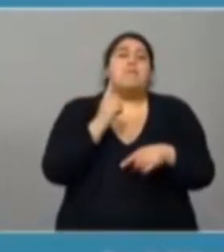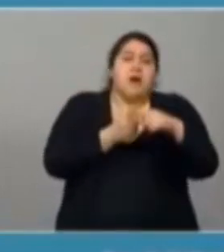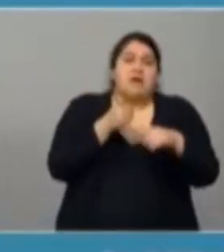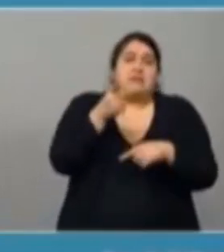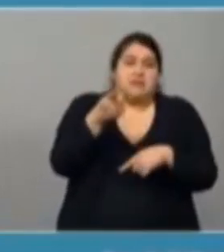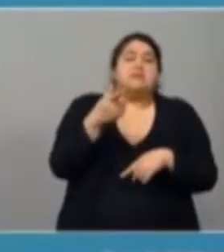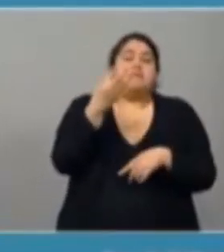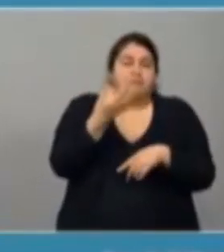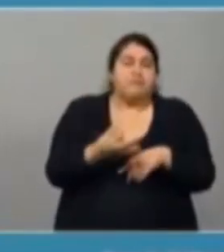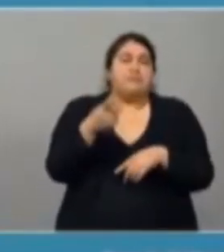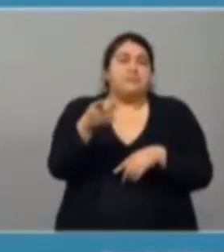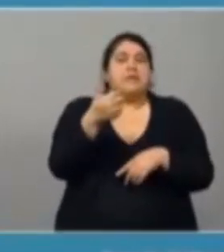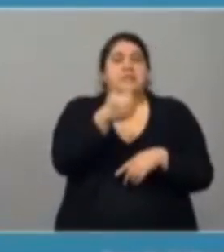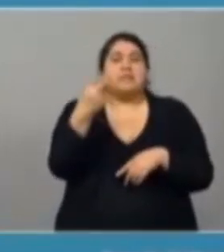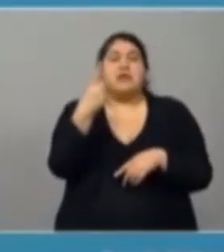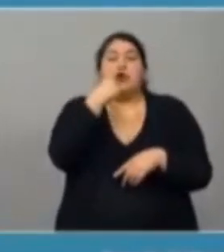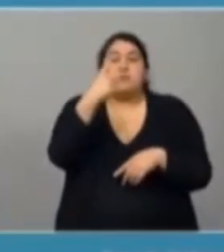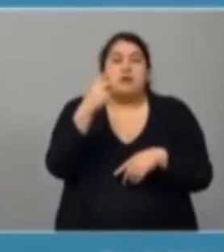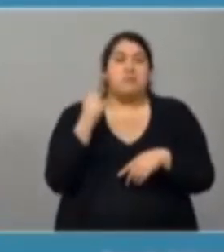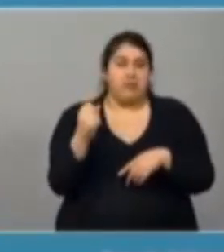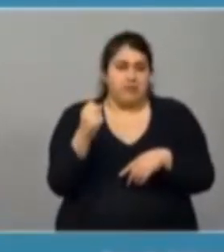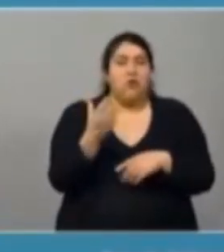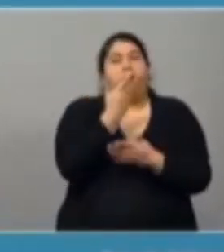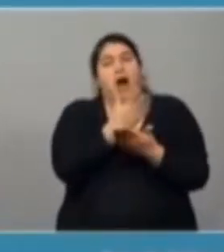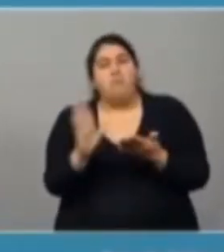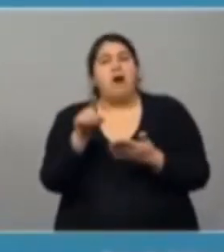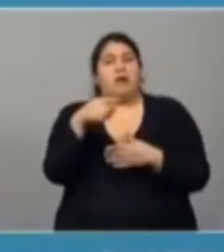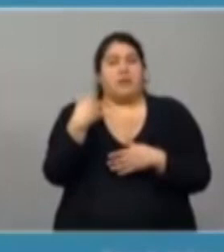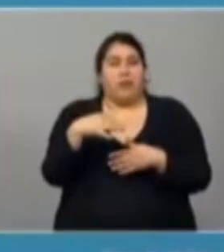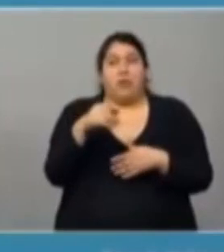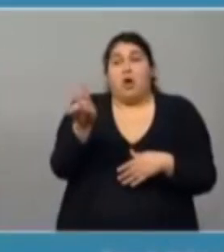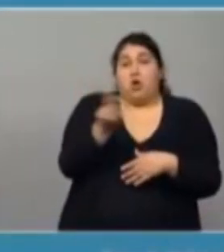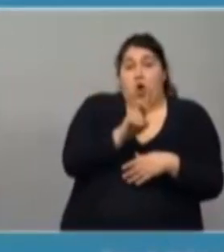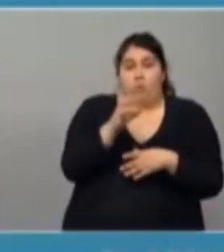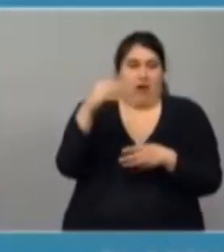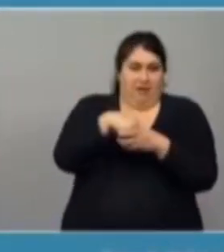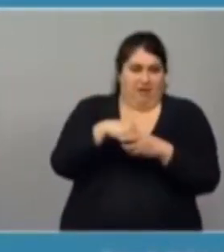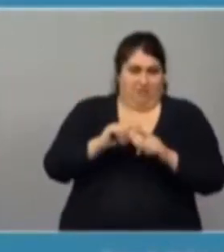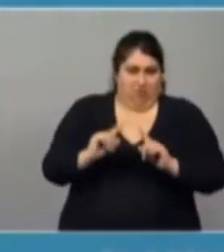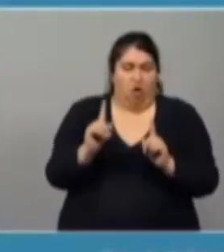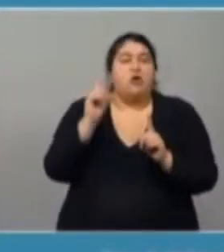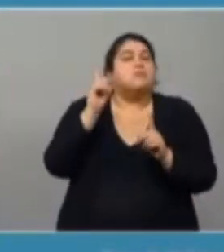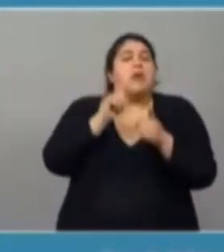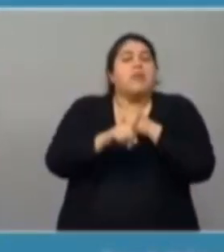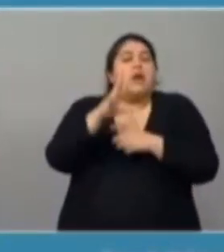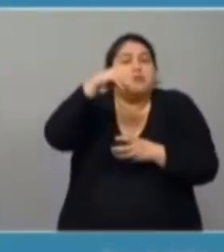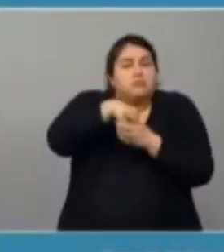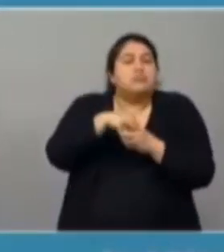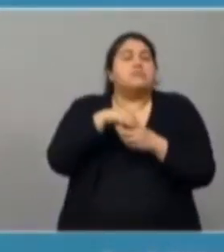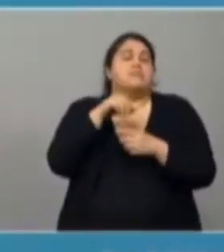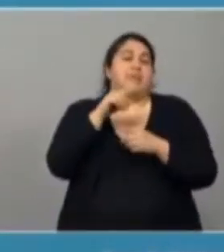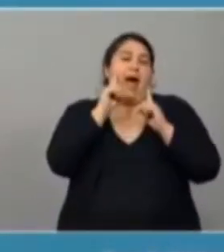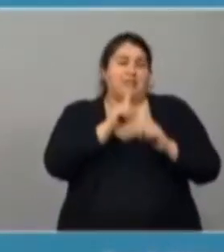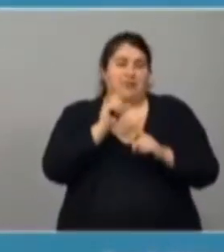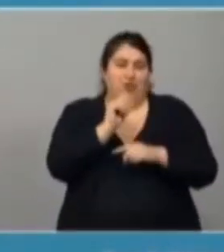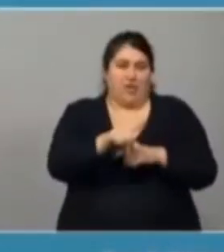Esto va a ser en 62.000 pesos y la aplicación no se cobra, está incluida en lo que está cubriendo la provincia de Buenos